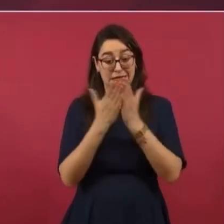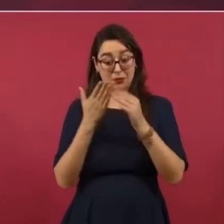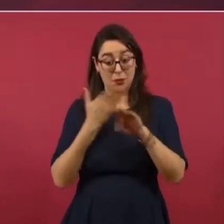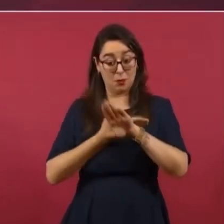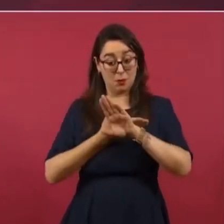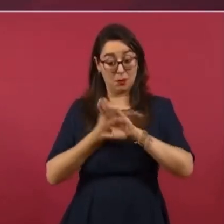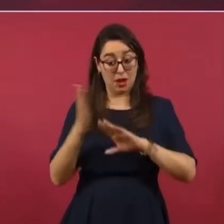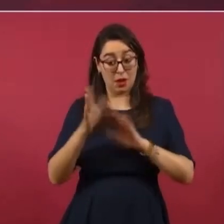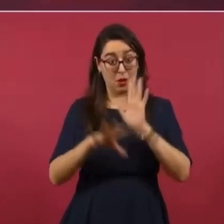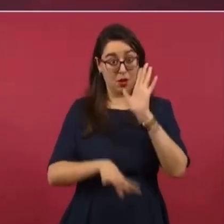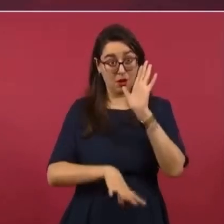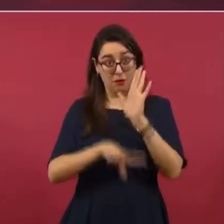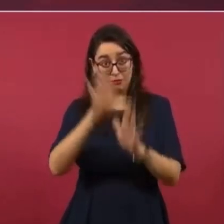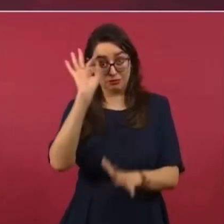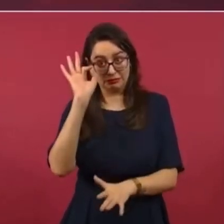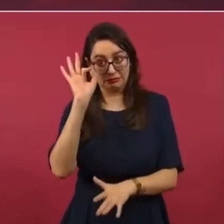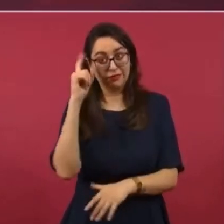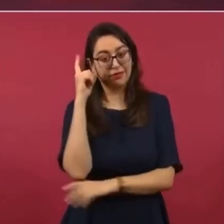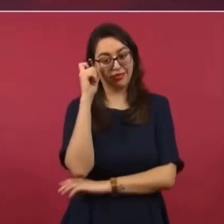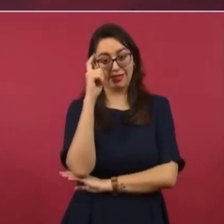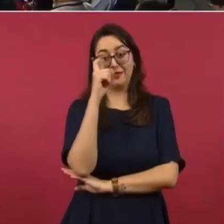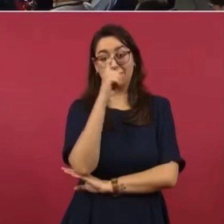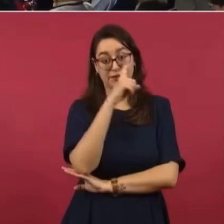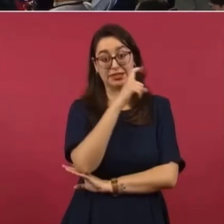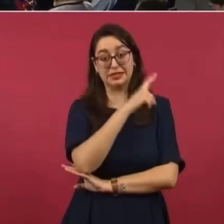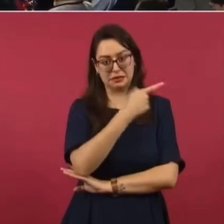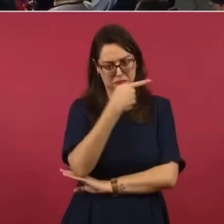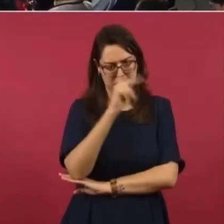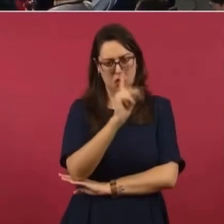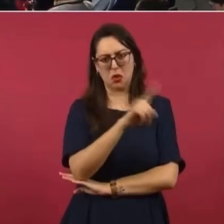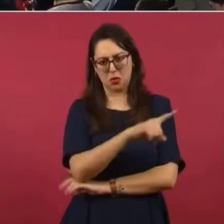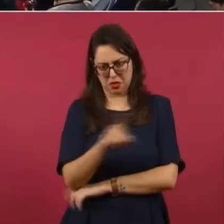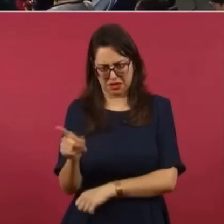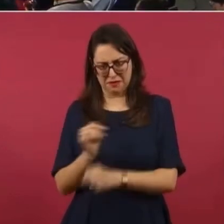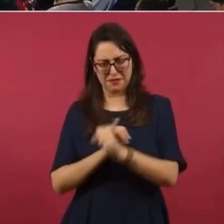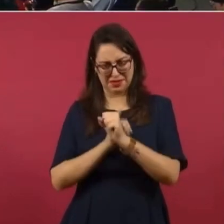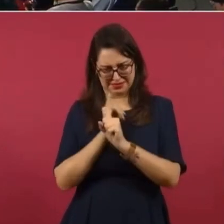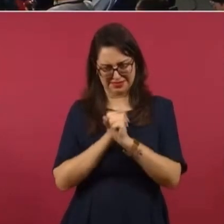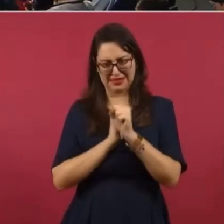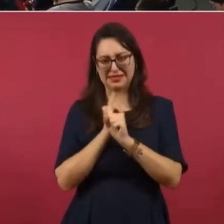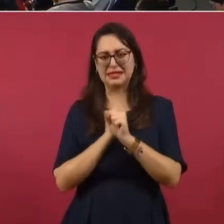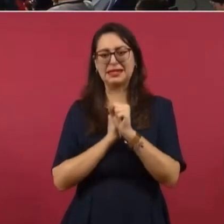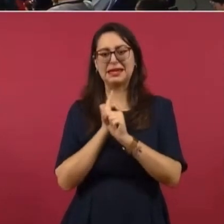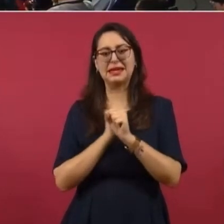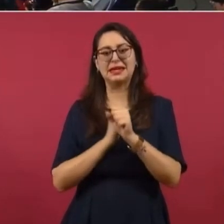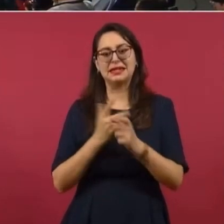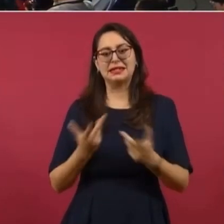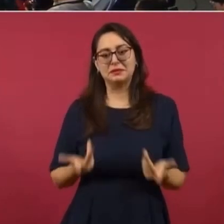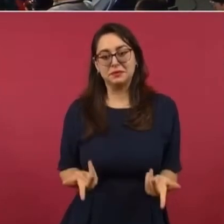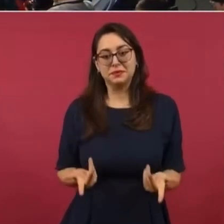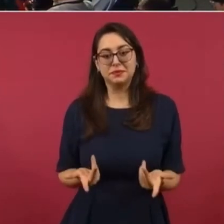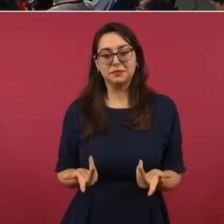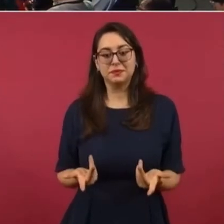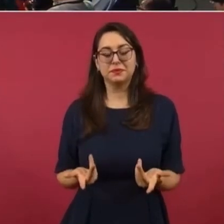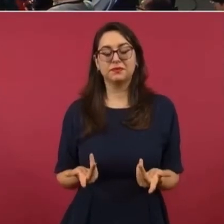Ahí también se los dejo de tarea a los libreros,